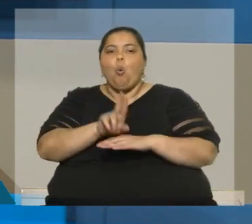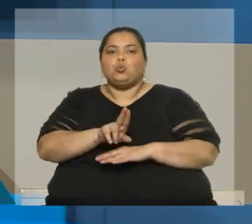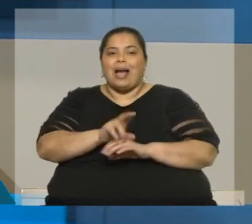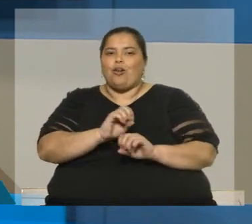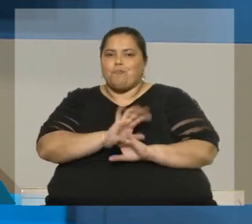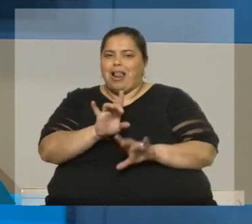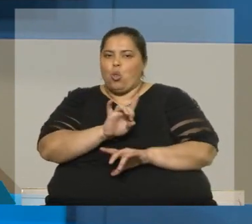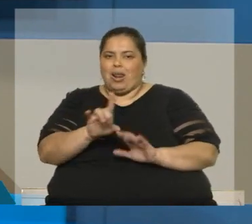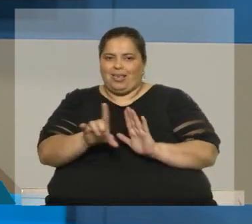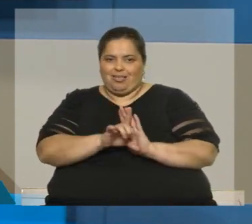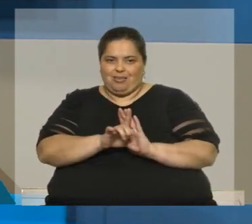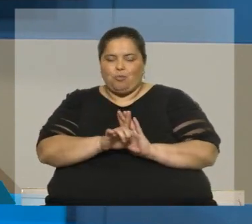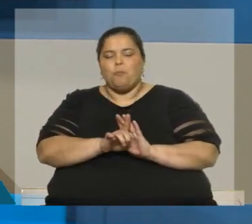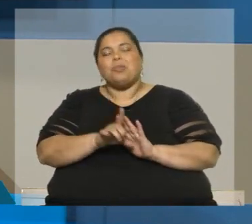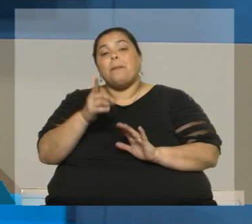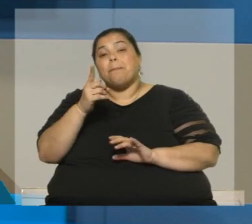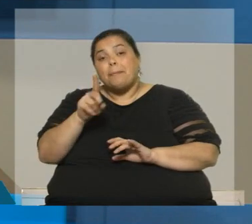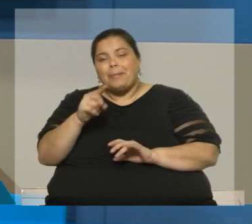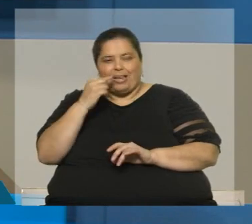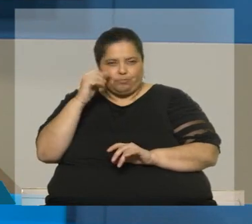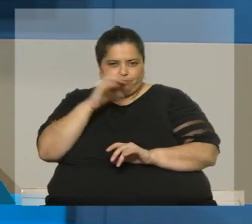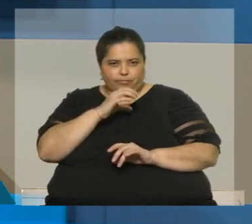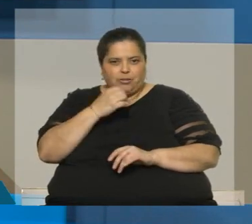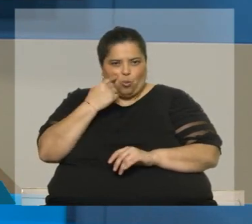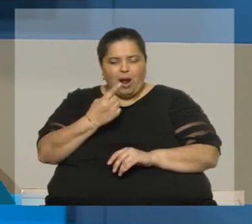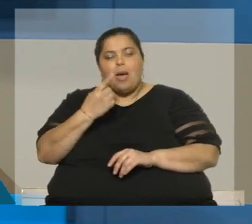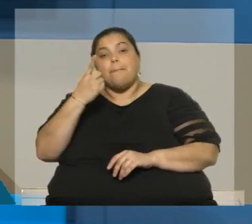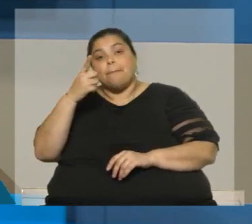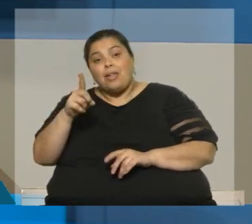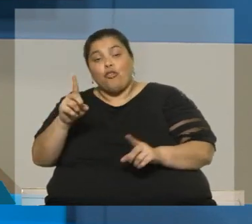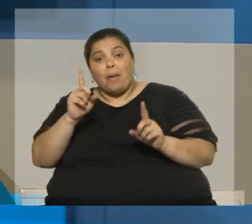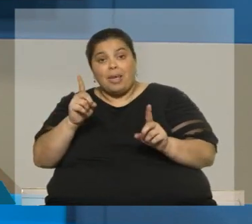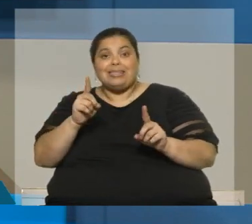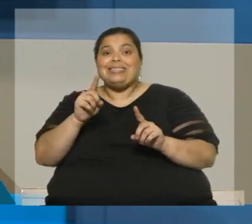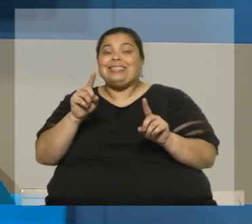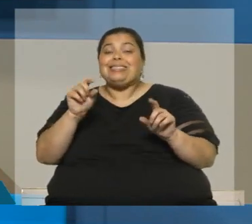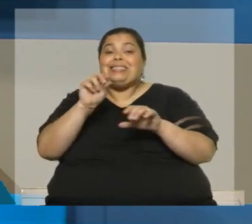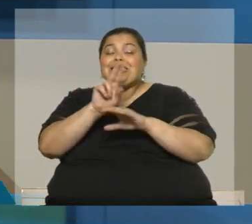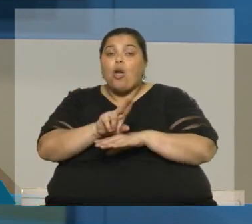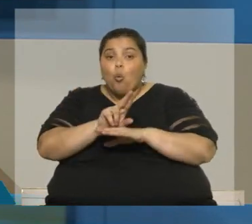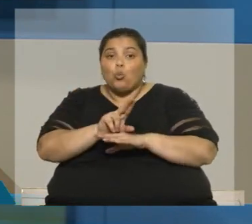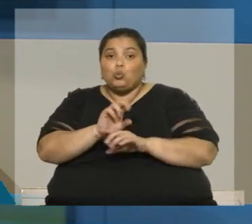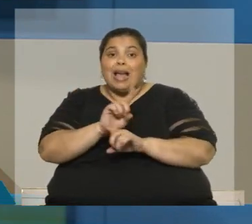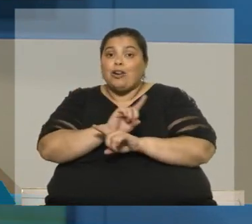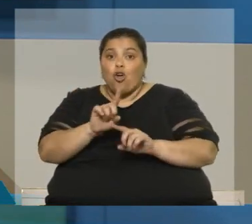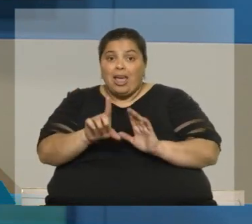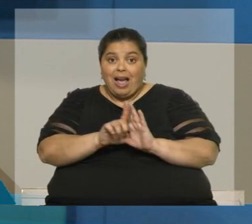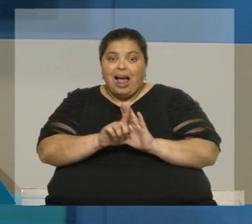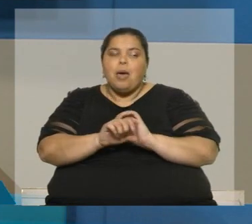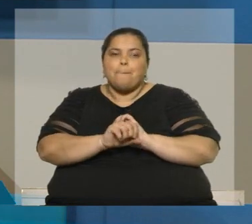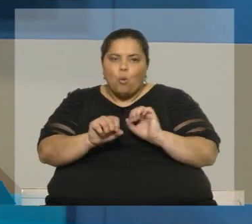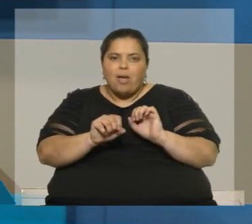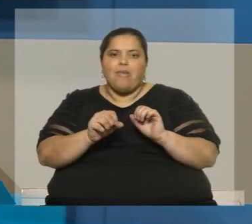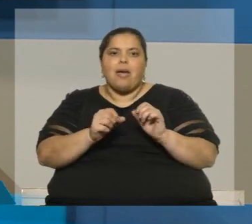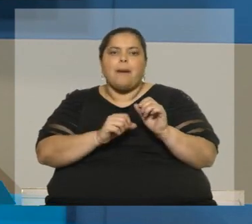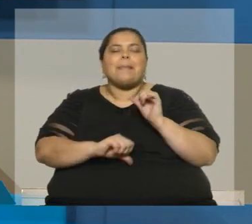si se puede utilizar, sino que si se utiliza ilegalmente puede afectar a derechos como la de la intimidad, por ejemplo, con periodistas, a gente de la sociedad